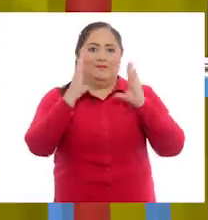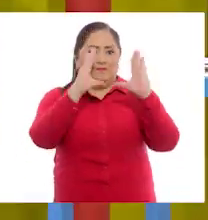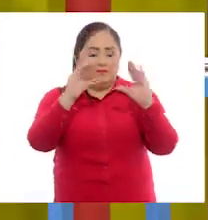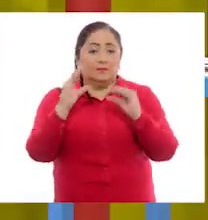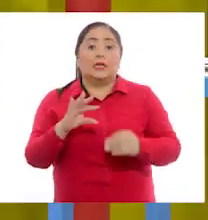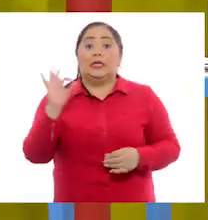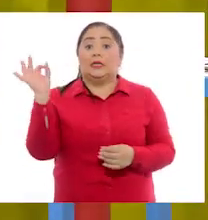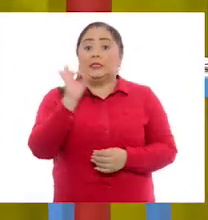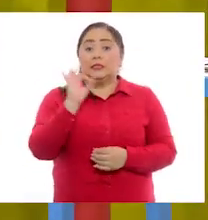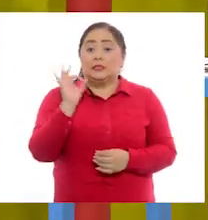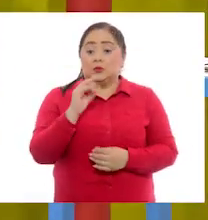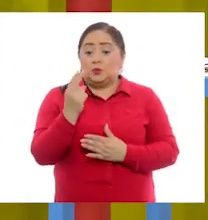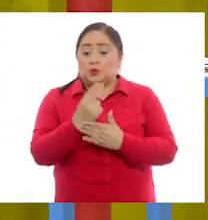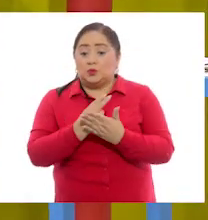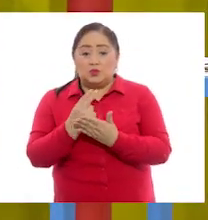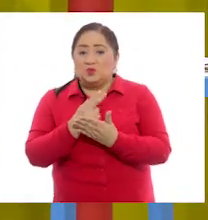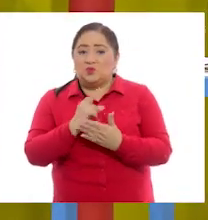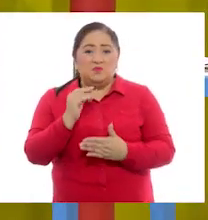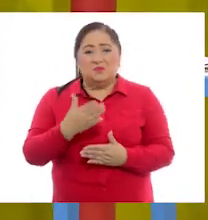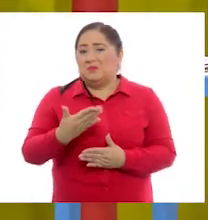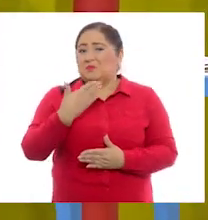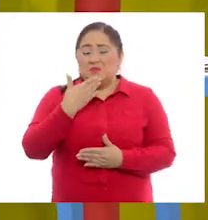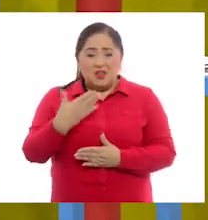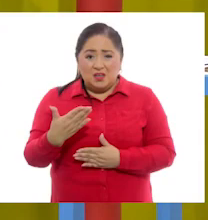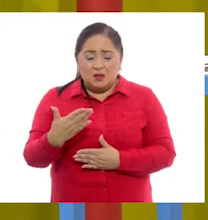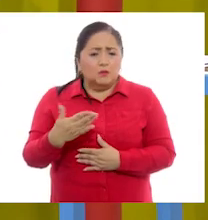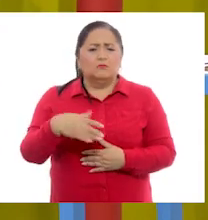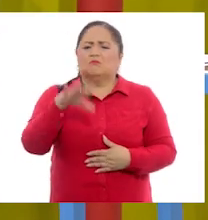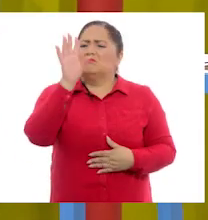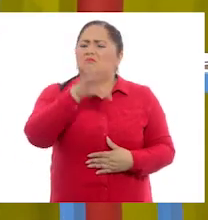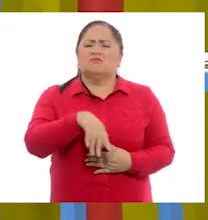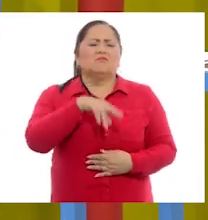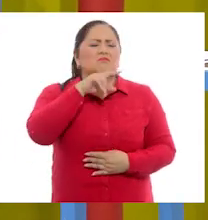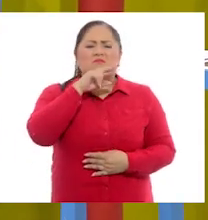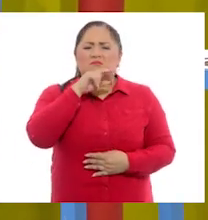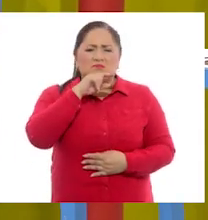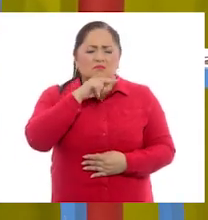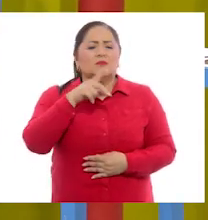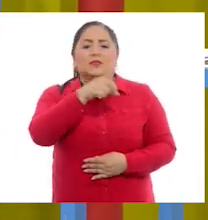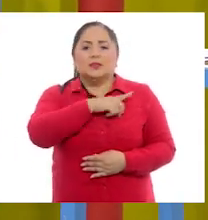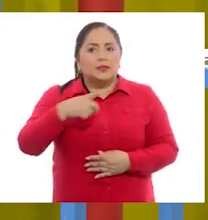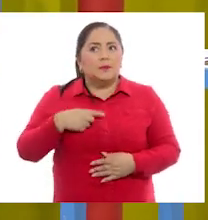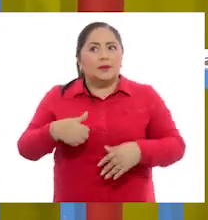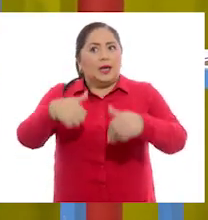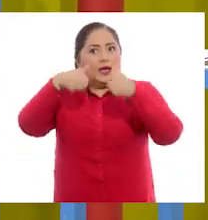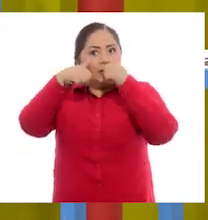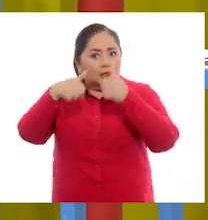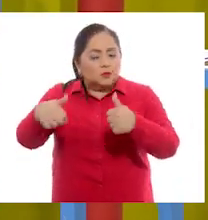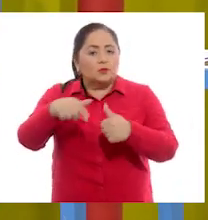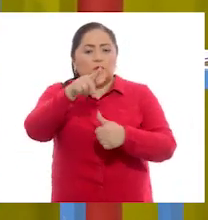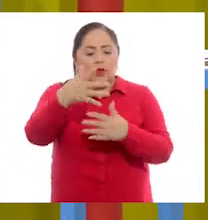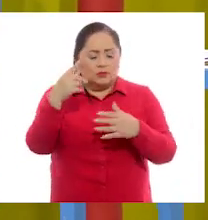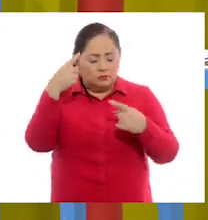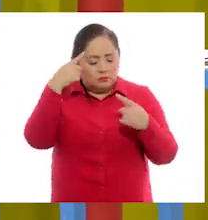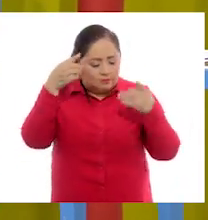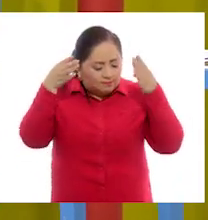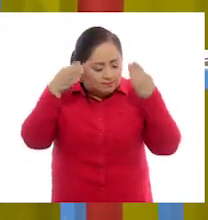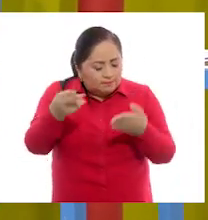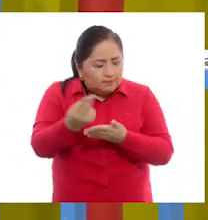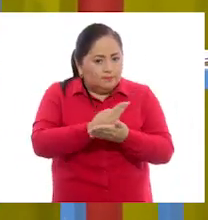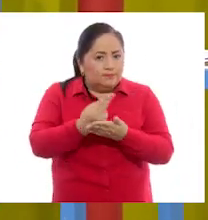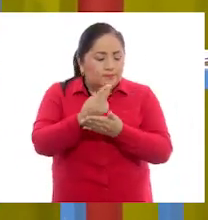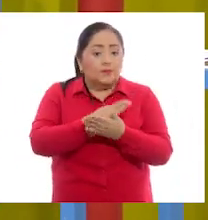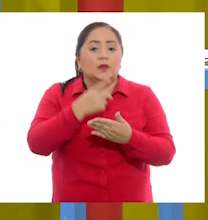Y si algún dibujo no les quedó bien, no se preocupen. Hay que poner mucha atención y hay que concentrarnos.